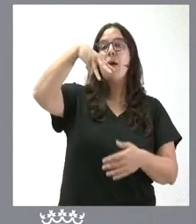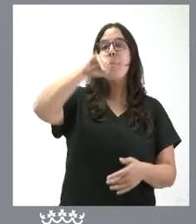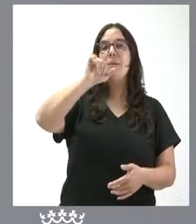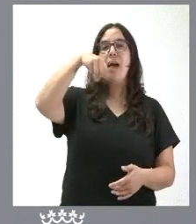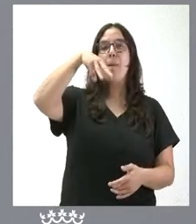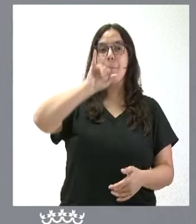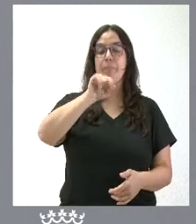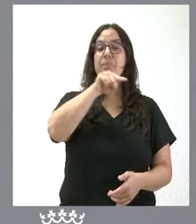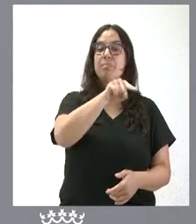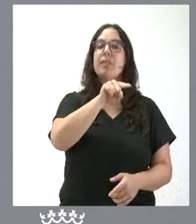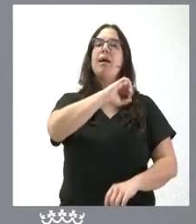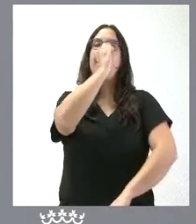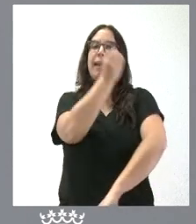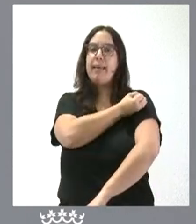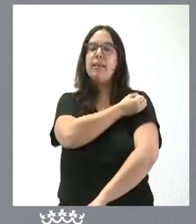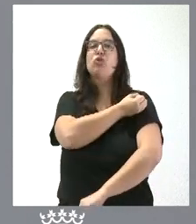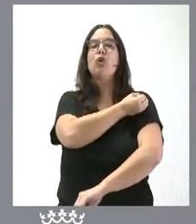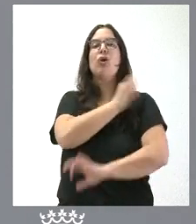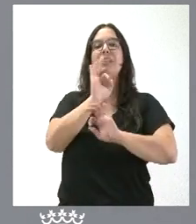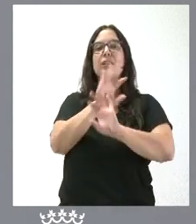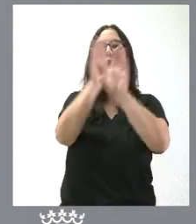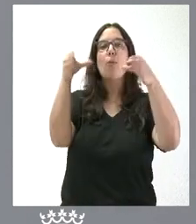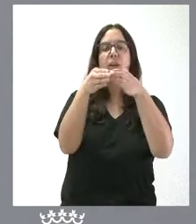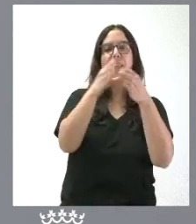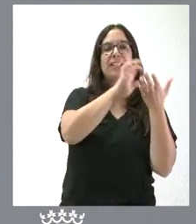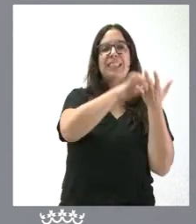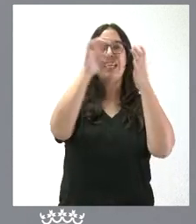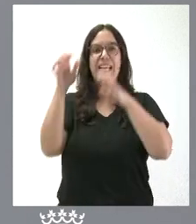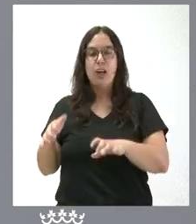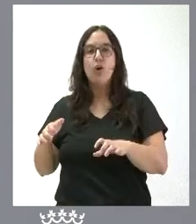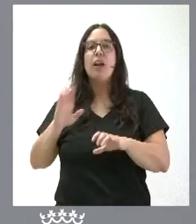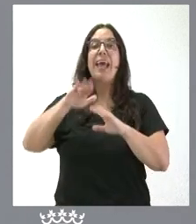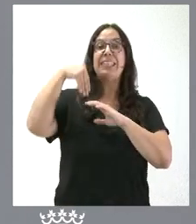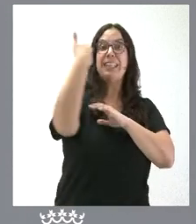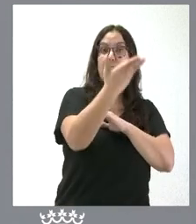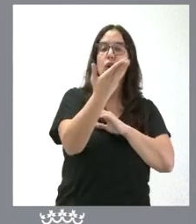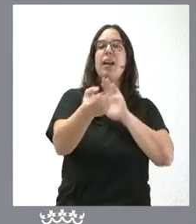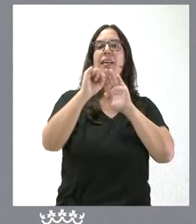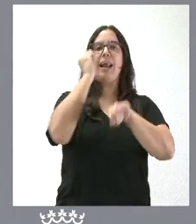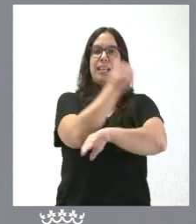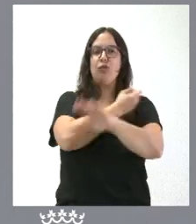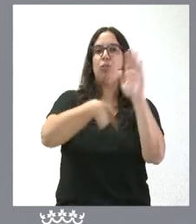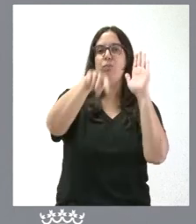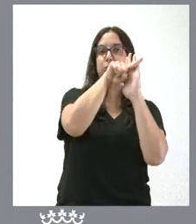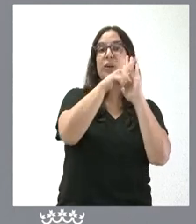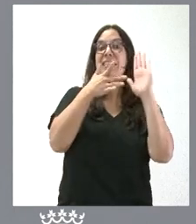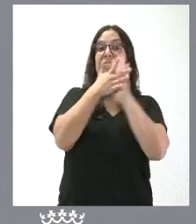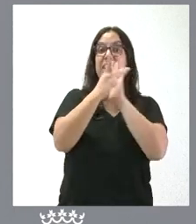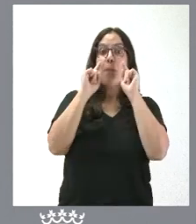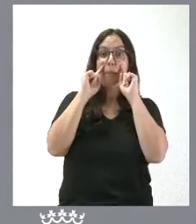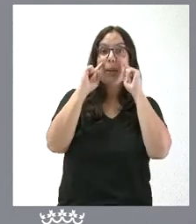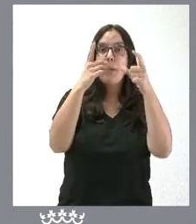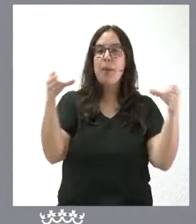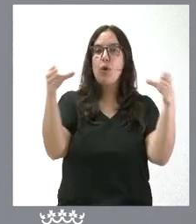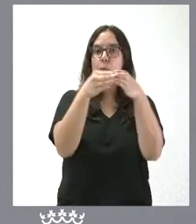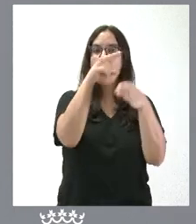inscrita en el registro de comunidades castellanas y leoneses en el exterior y se convertirá así en la primera comunidad de este